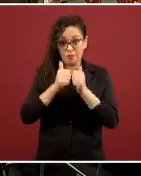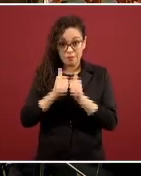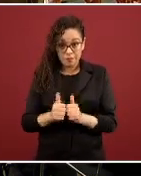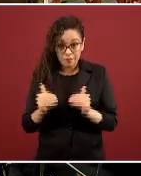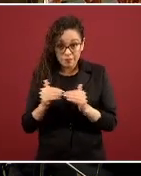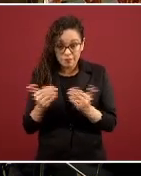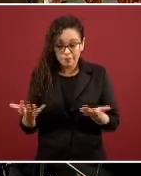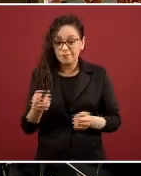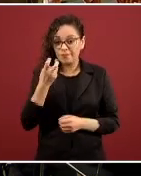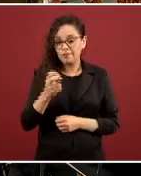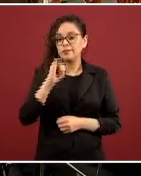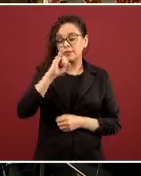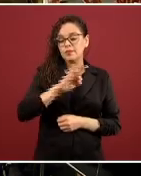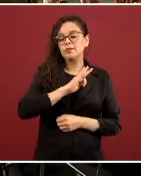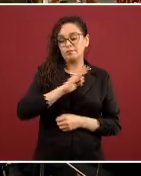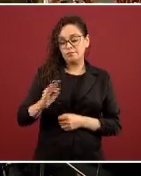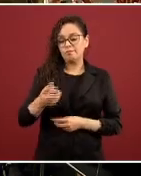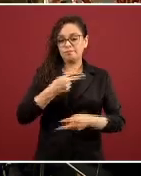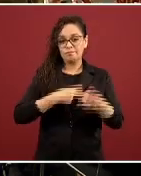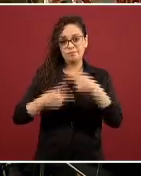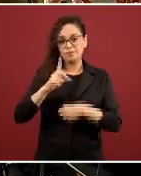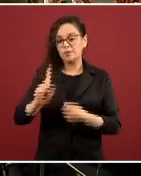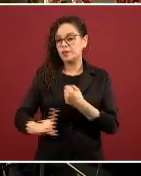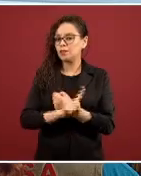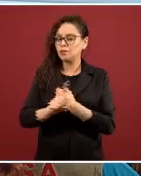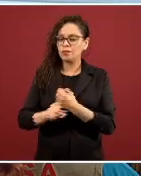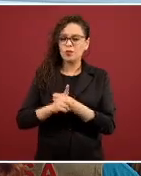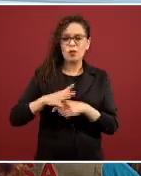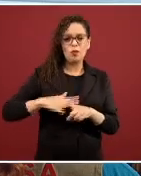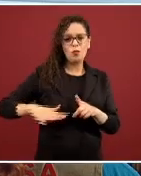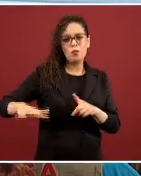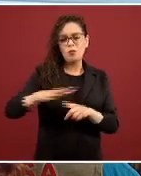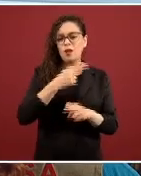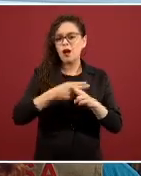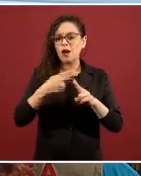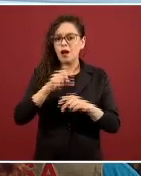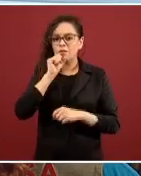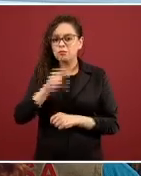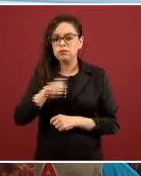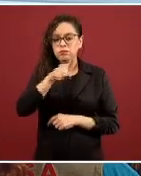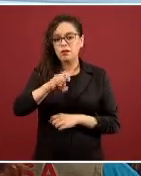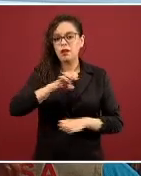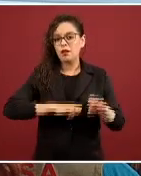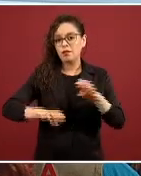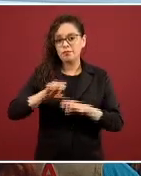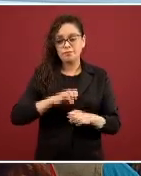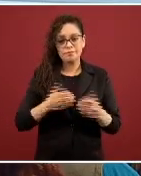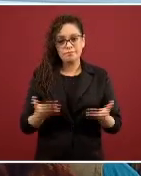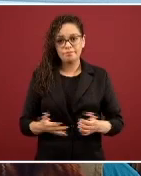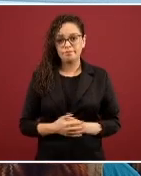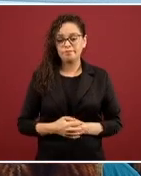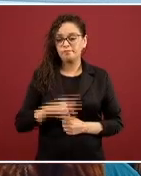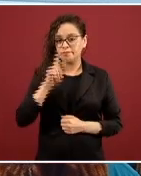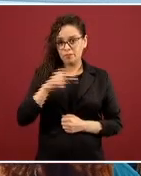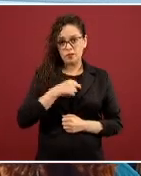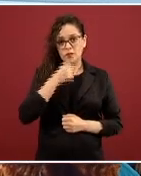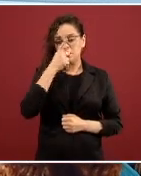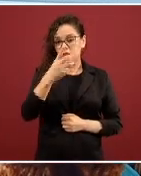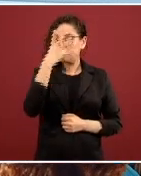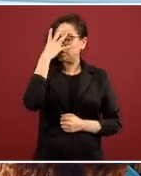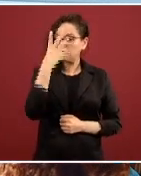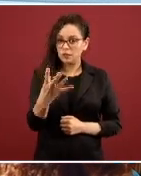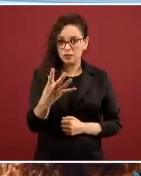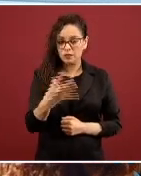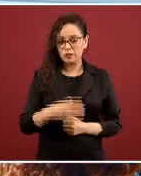a todas y a todos, incluyendo a los propios empresarios que estén teniendo esa conducta. Lo quiero decir con toda franqueza, porque así como